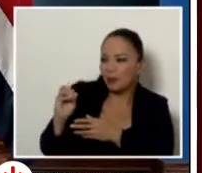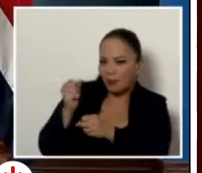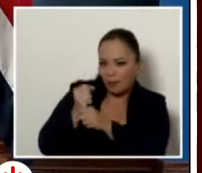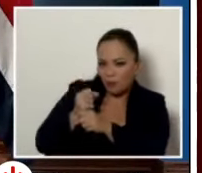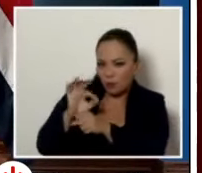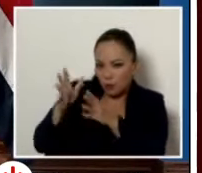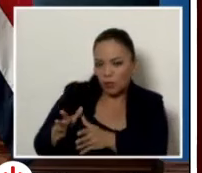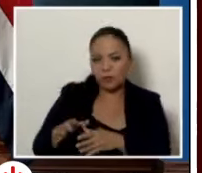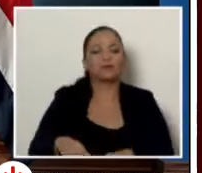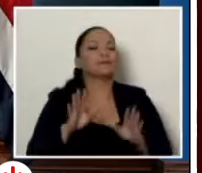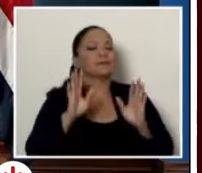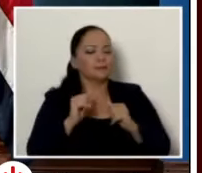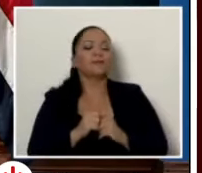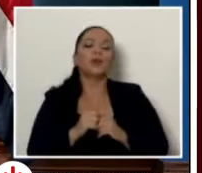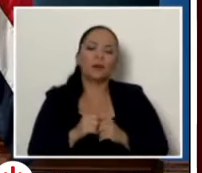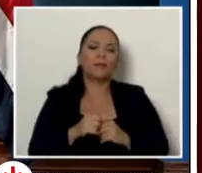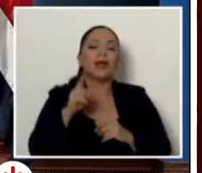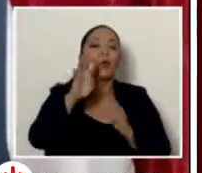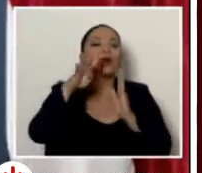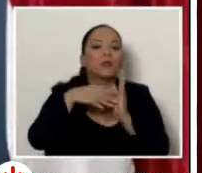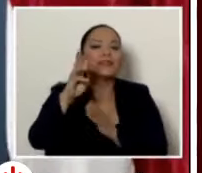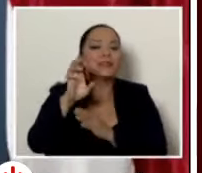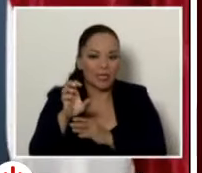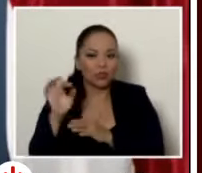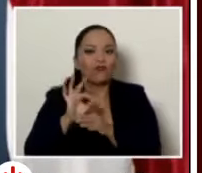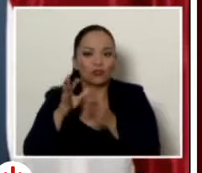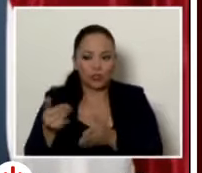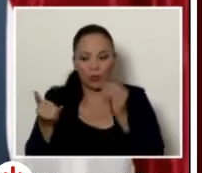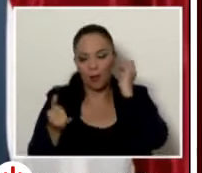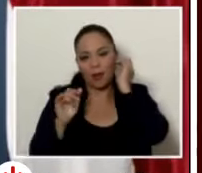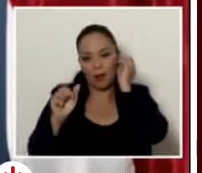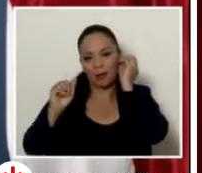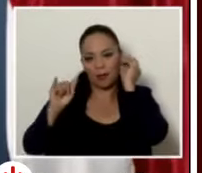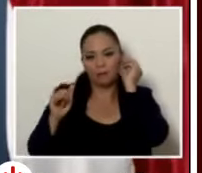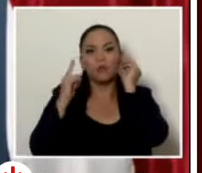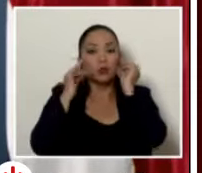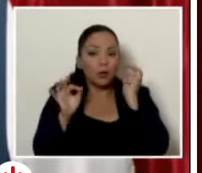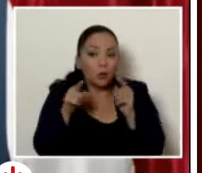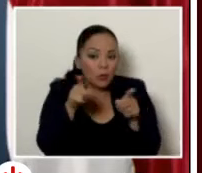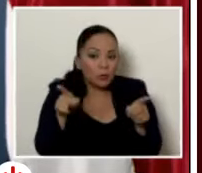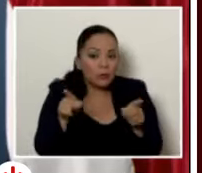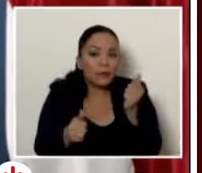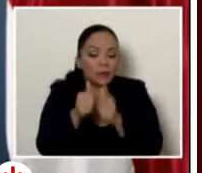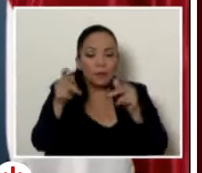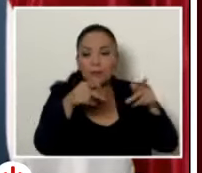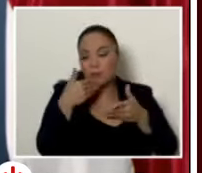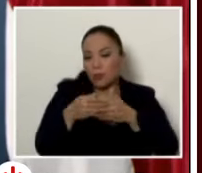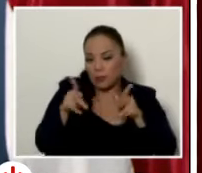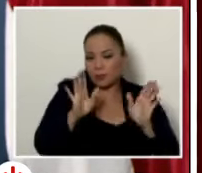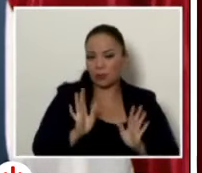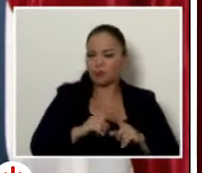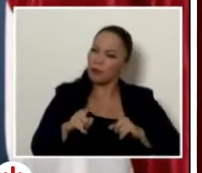a la gran mayoría de esos 4600 empleados que creemos ser gente buena pero sí hay